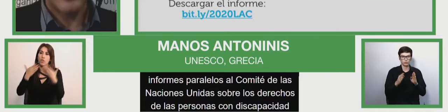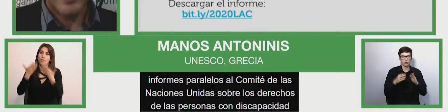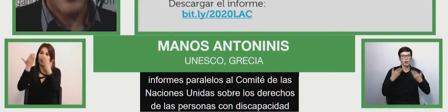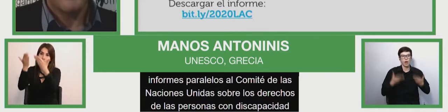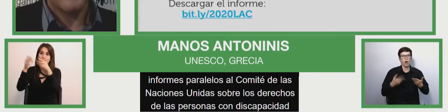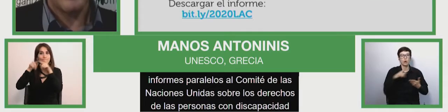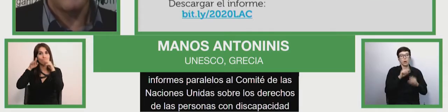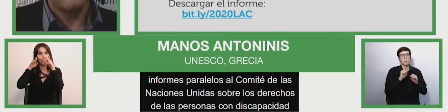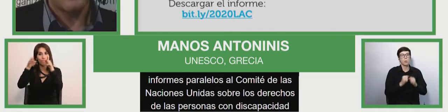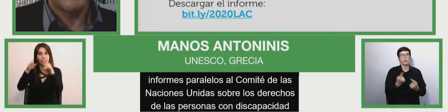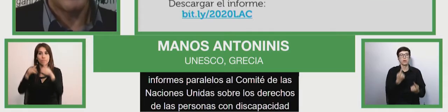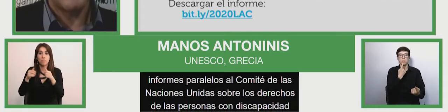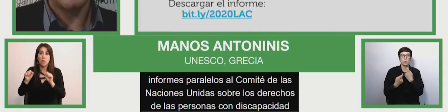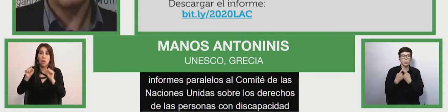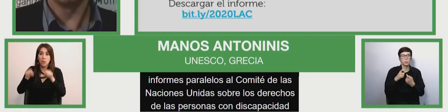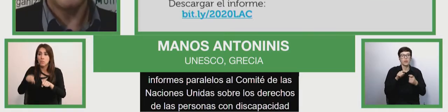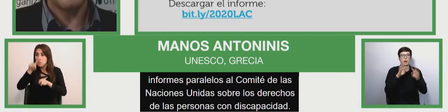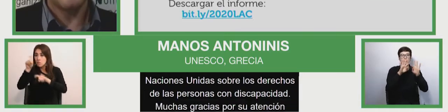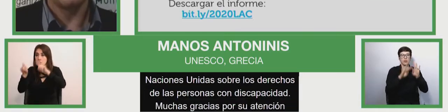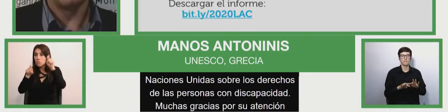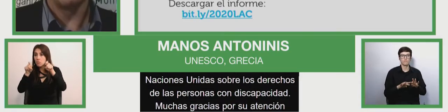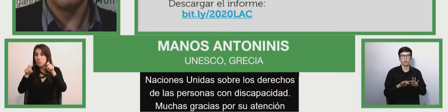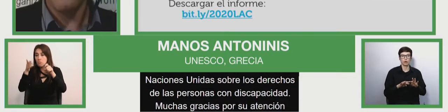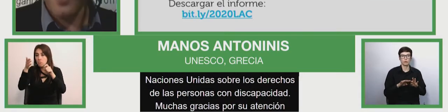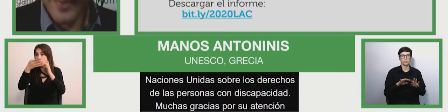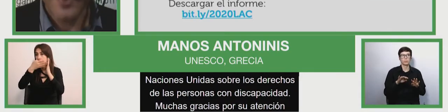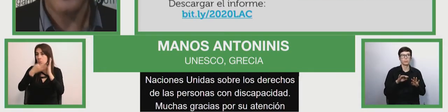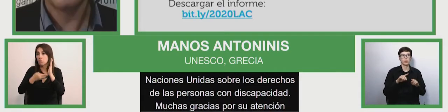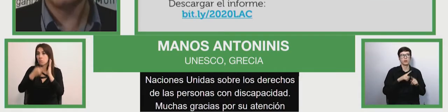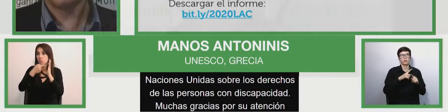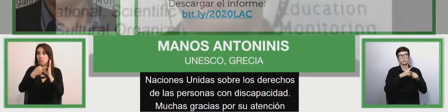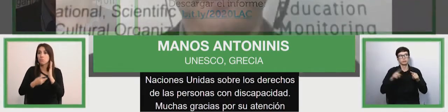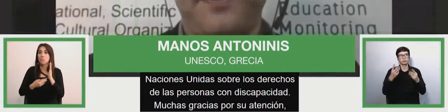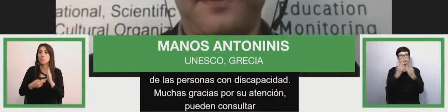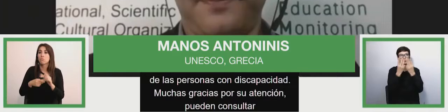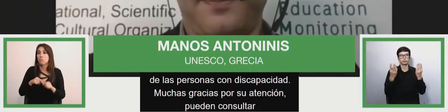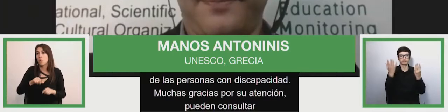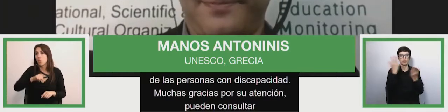consultar el informe en el enlace siguiente. Gracias.